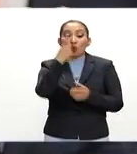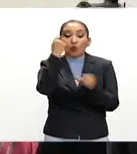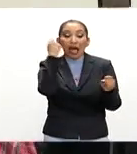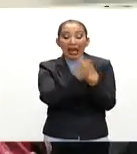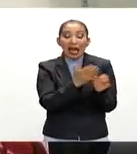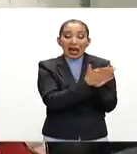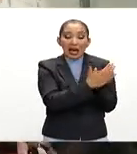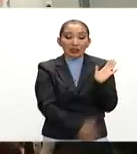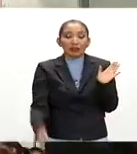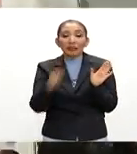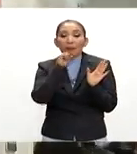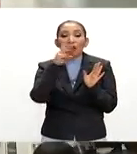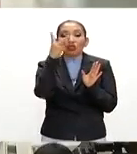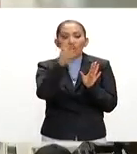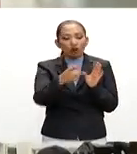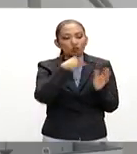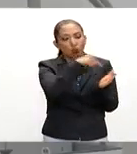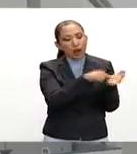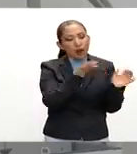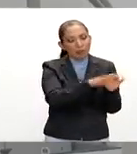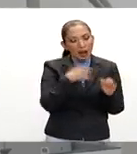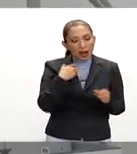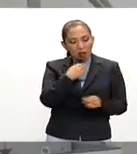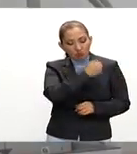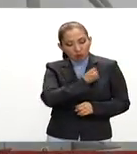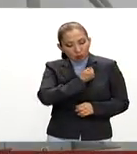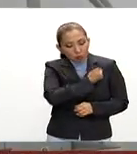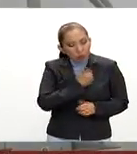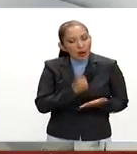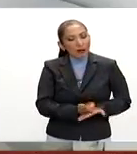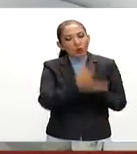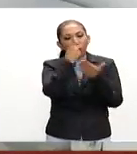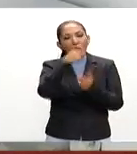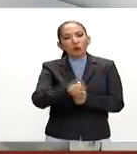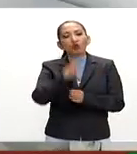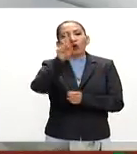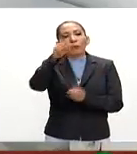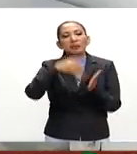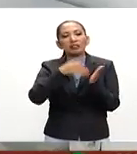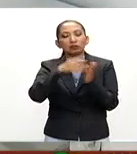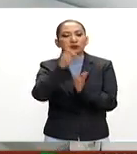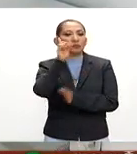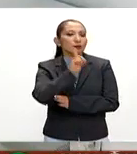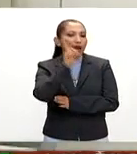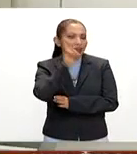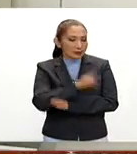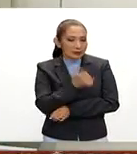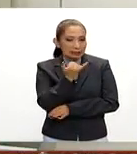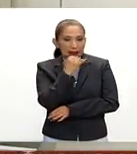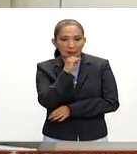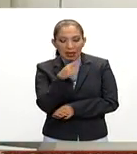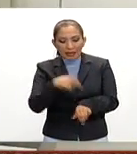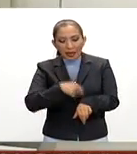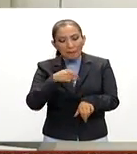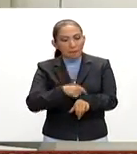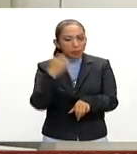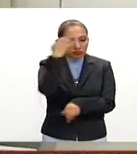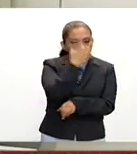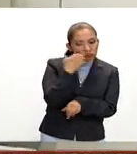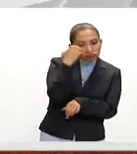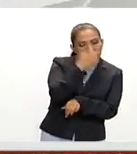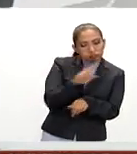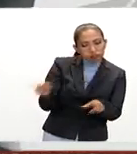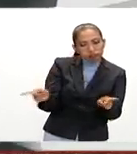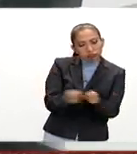al año así como con 2 consultorios de ultrasonido que beneficiarán a 1.1 millones de mujeres además los tiempos de diagnóstico se